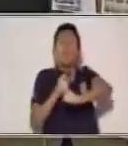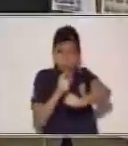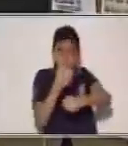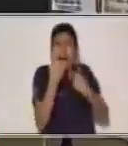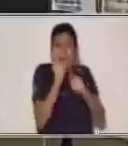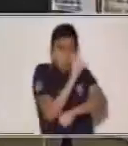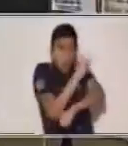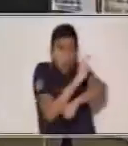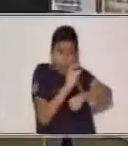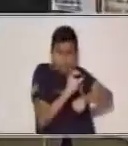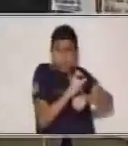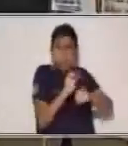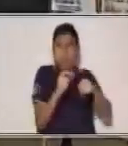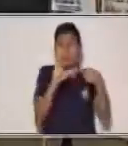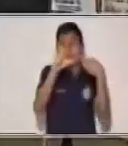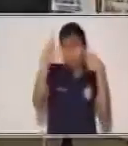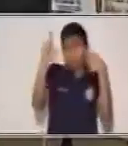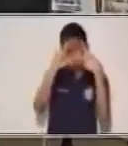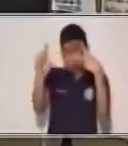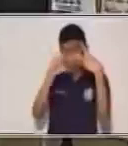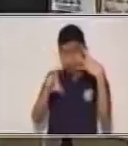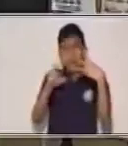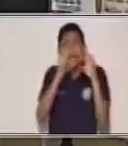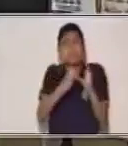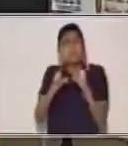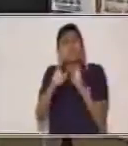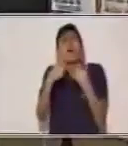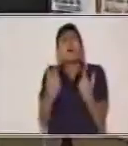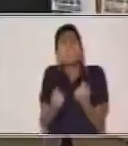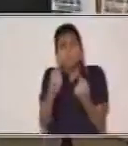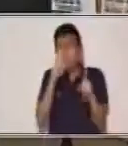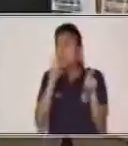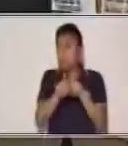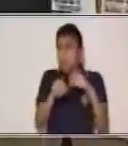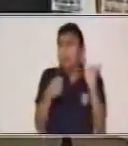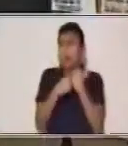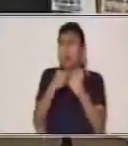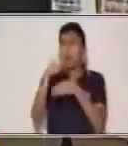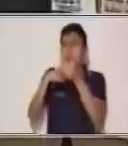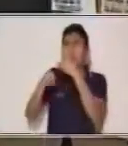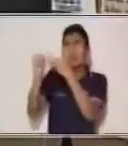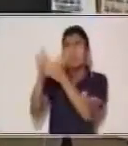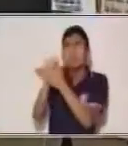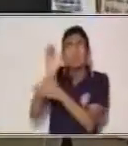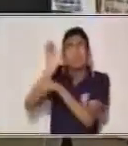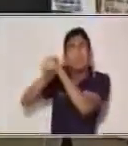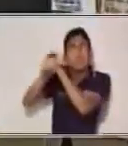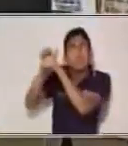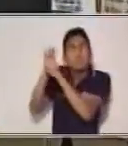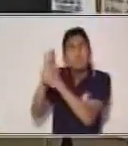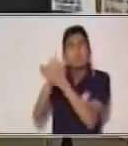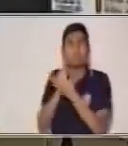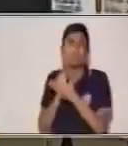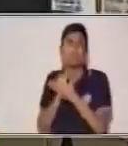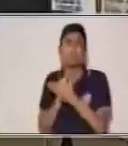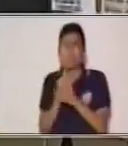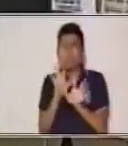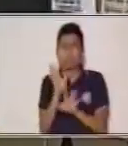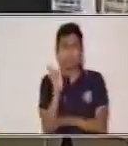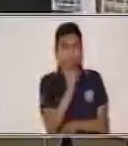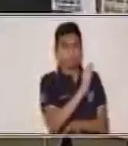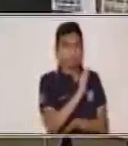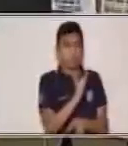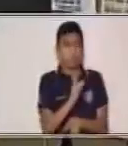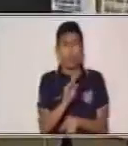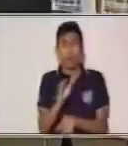las partes que componen el cuento. Pero también vas a pensar en una fábula.